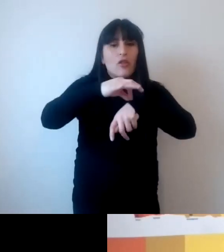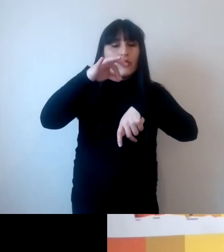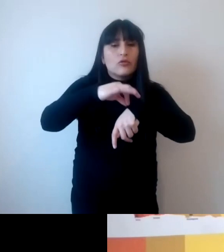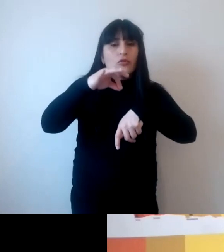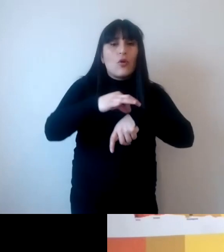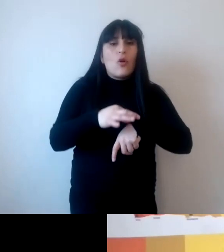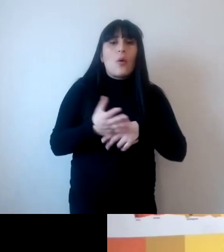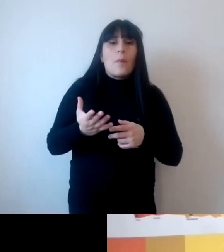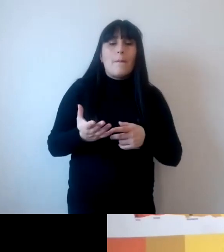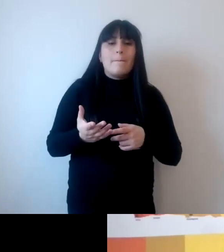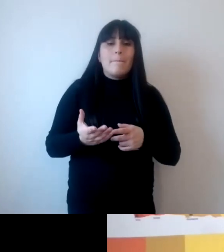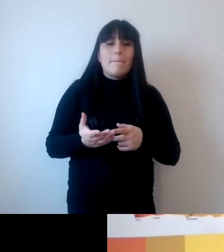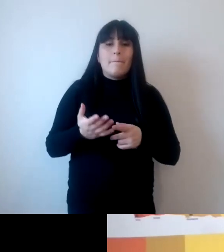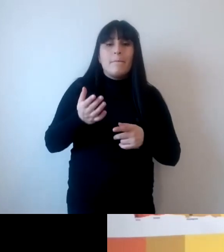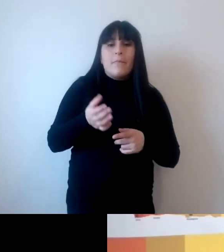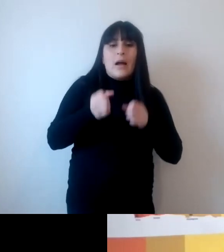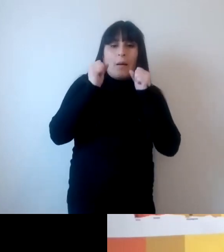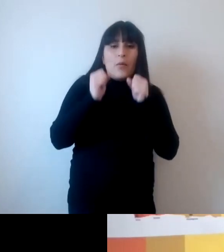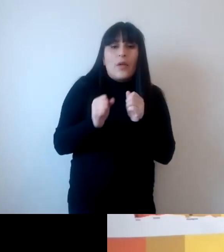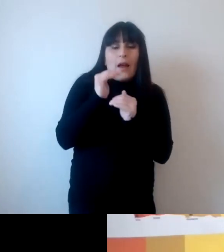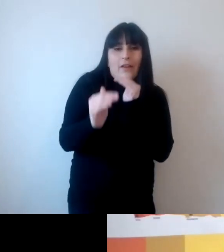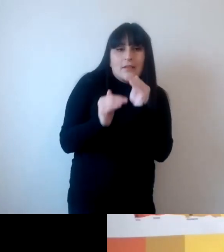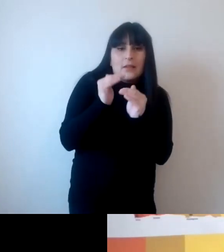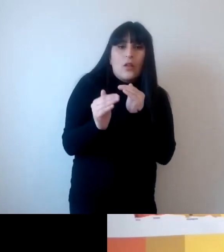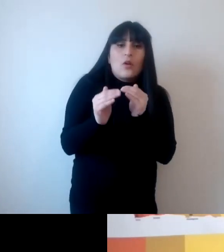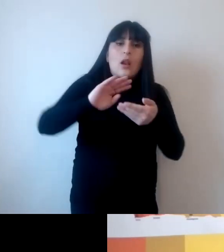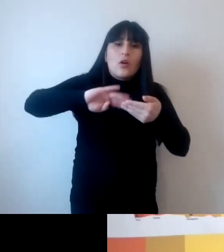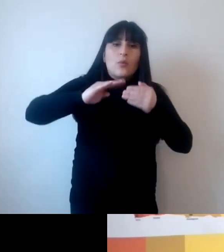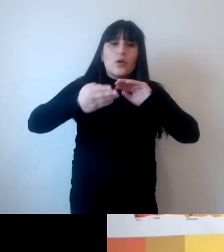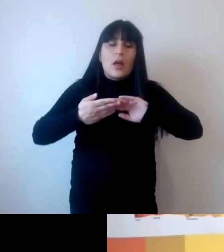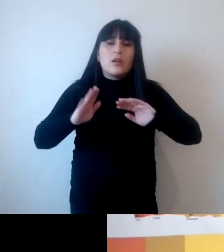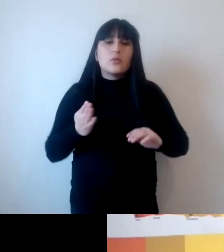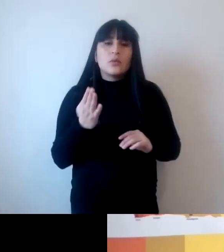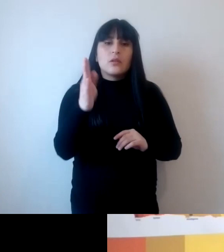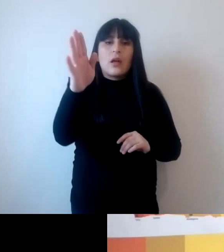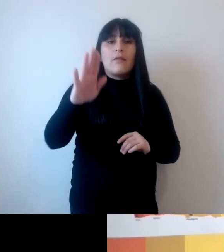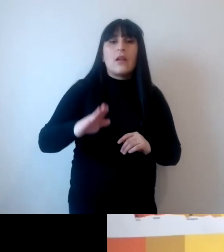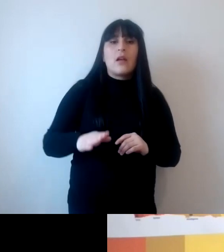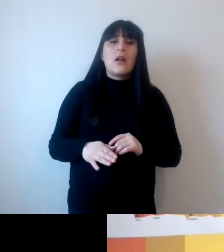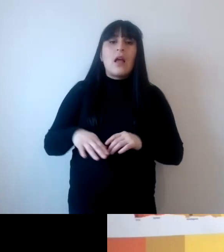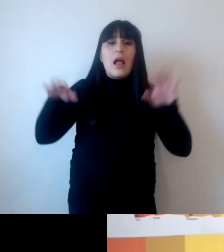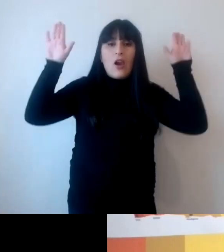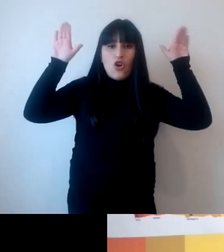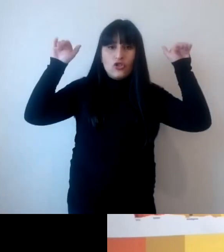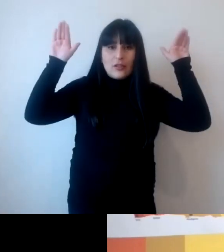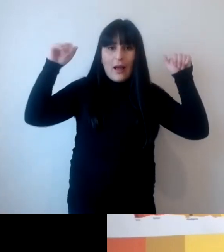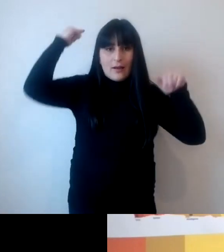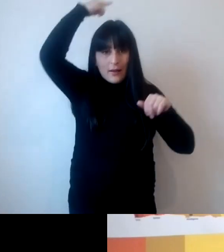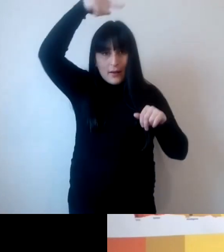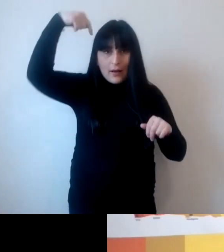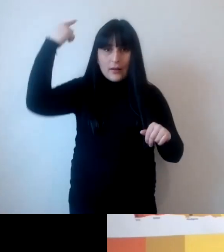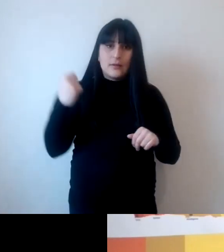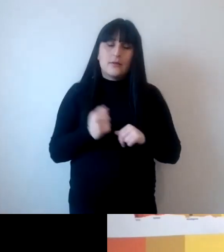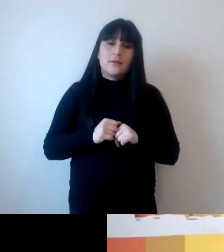red de comunidades escolares sustentables de Los Ángeles iniciaremos una etapa de cambio vamos a pasar de una educación ambiental a una